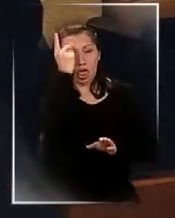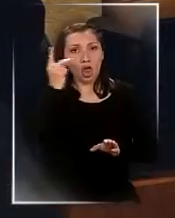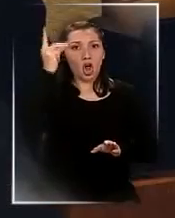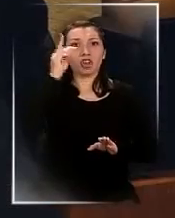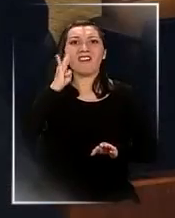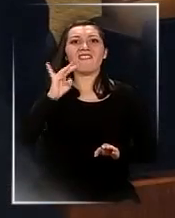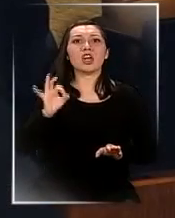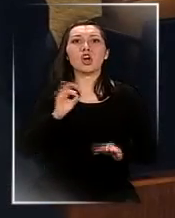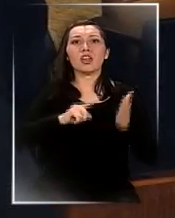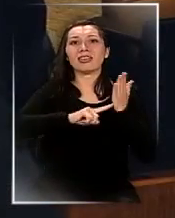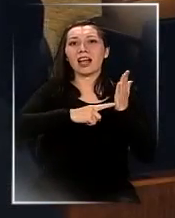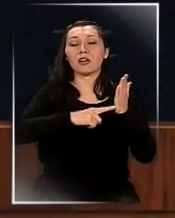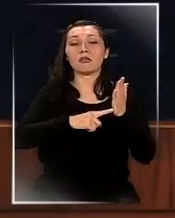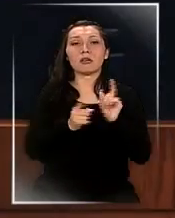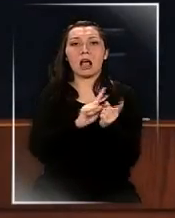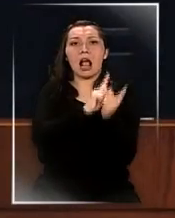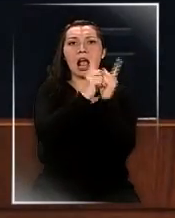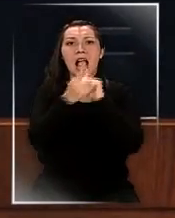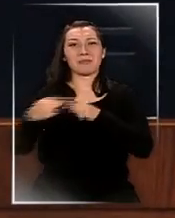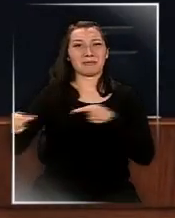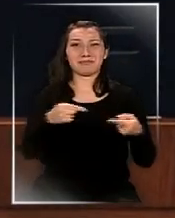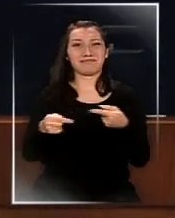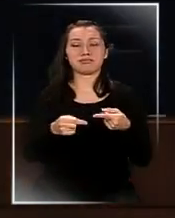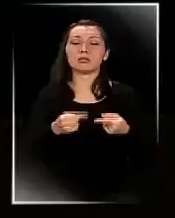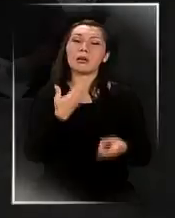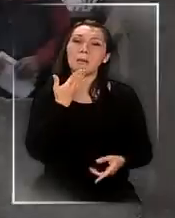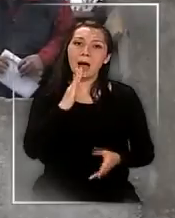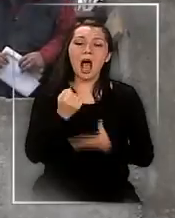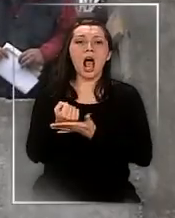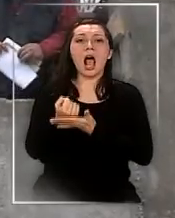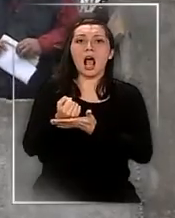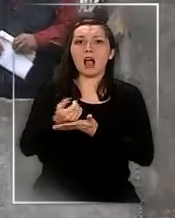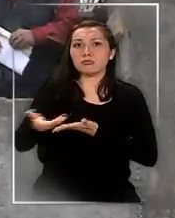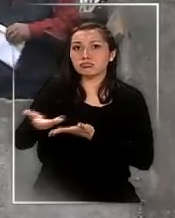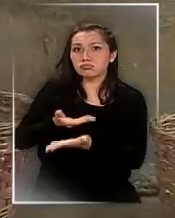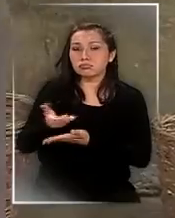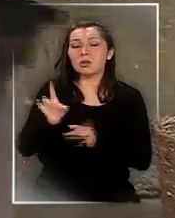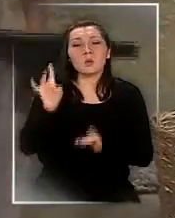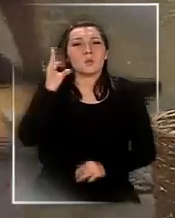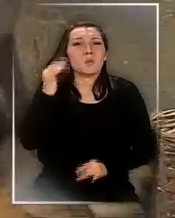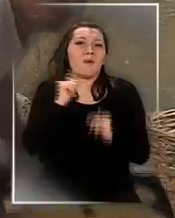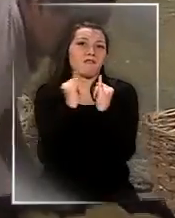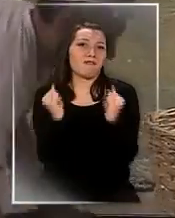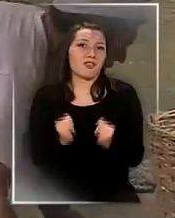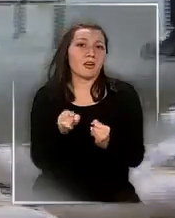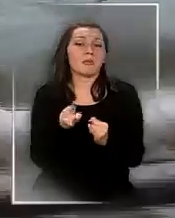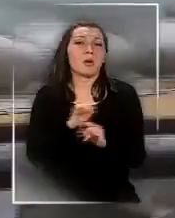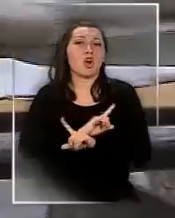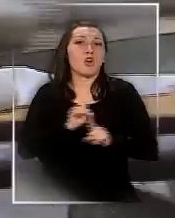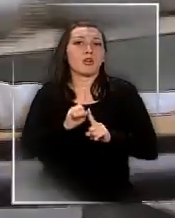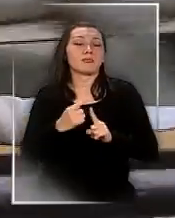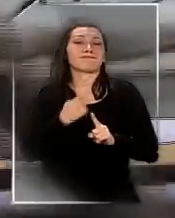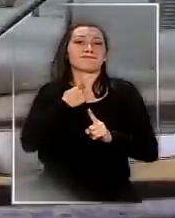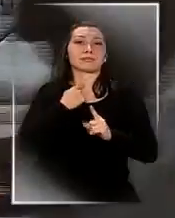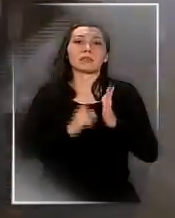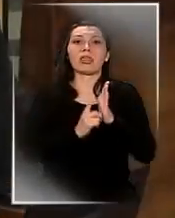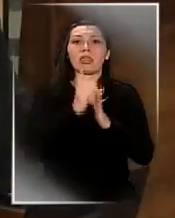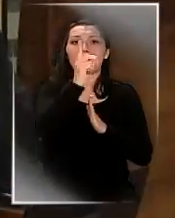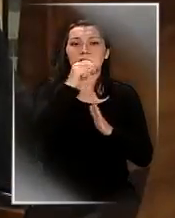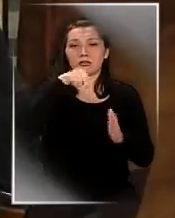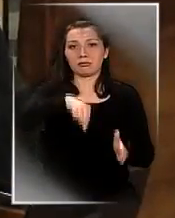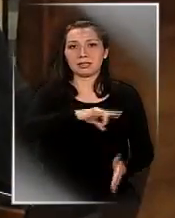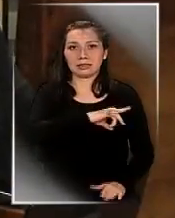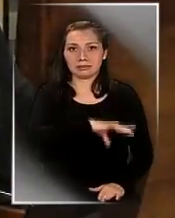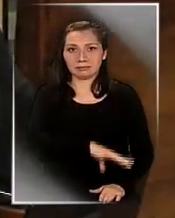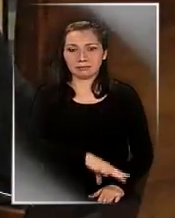biotecnología. Cambiar el conflicto por la cooperación. La única manera, dice, para no impactar el desarrollo del